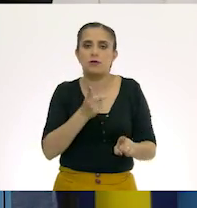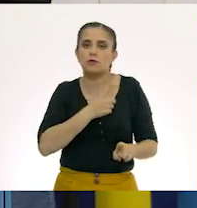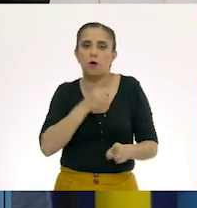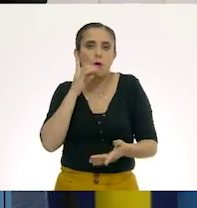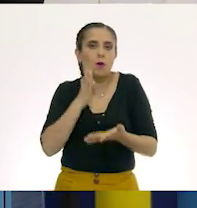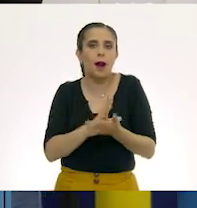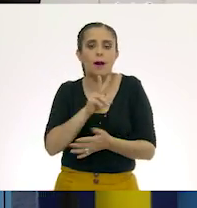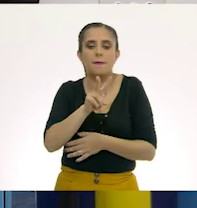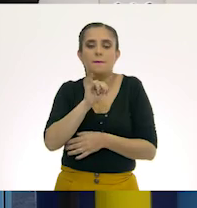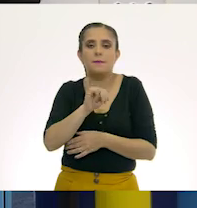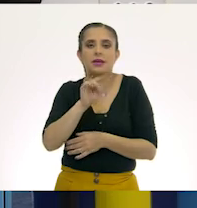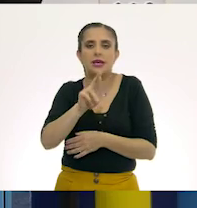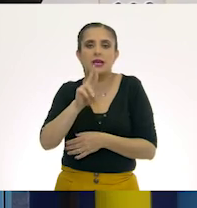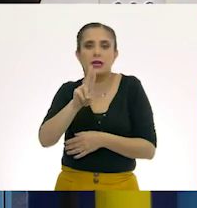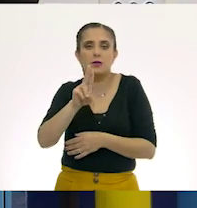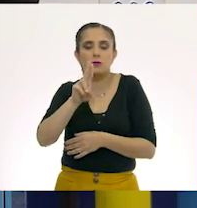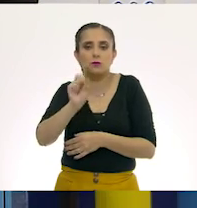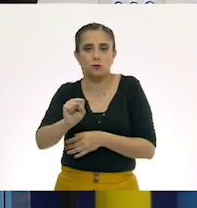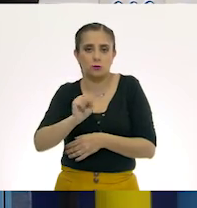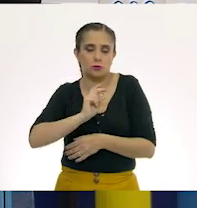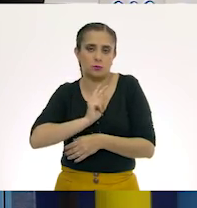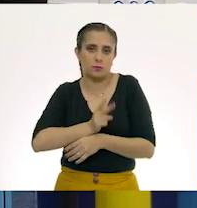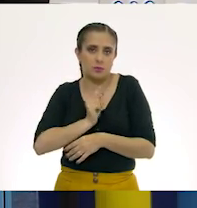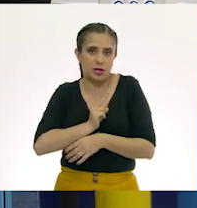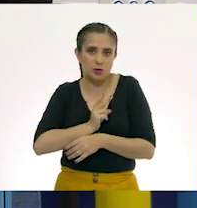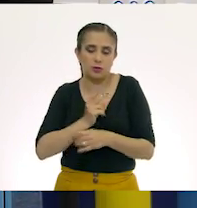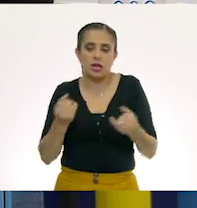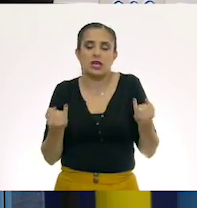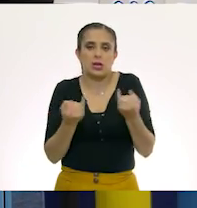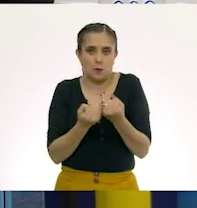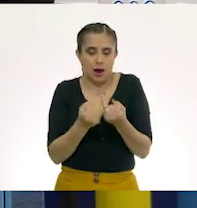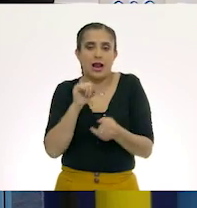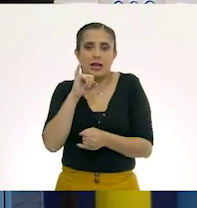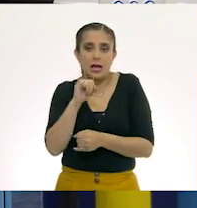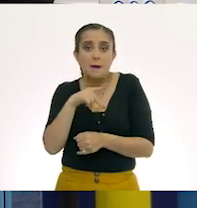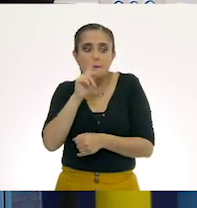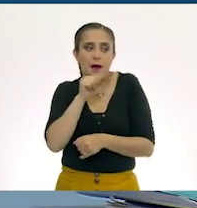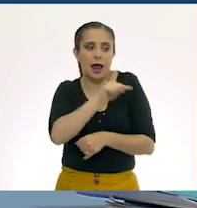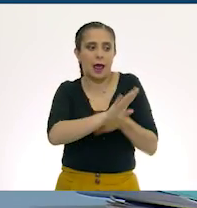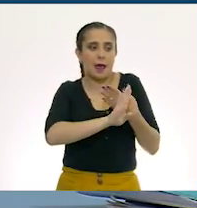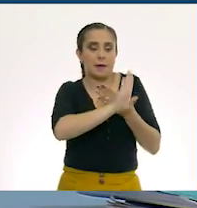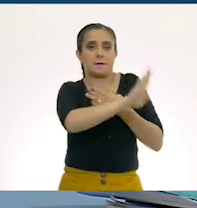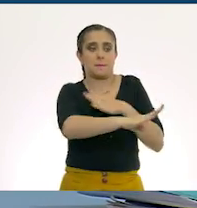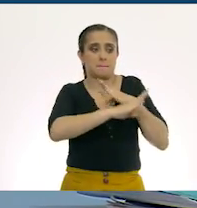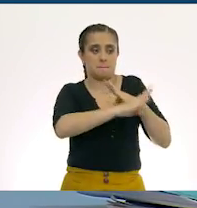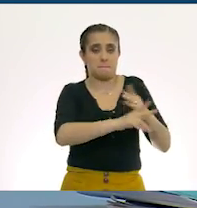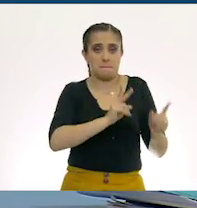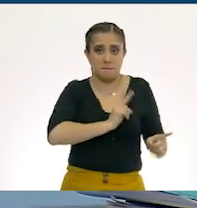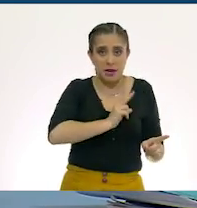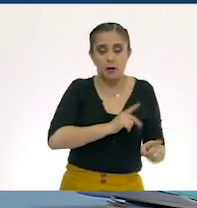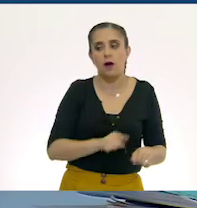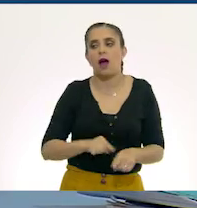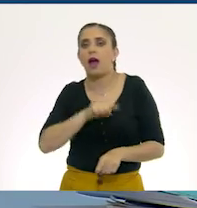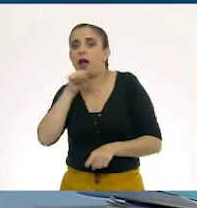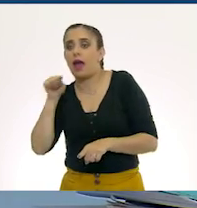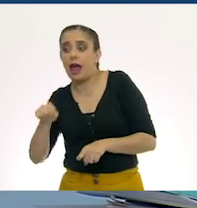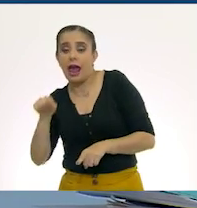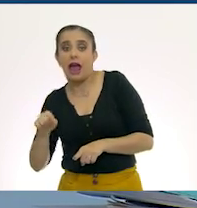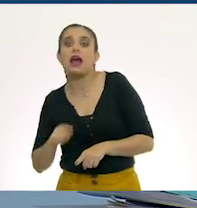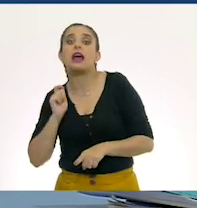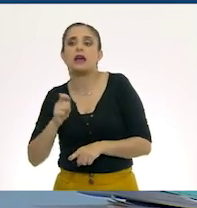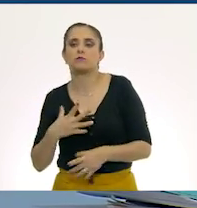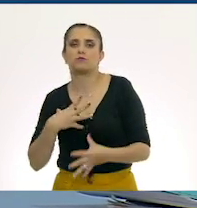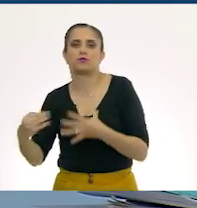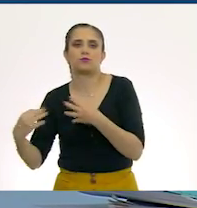es virus. Pues, verdad que quedó muy claro, tan claro como el